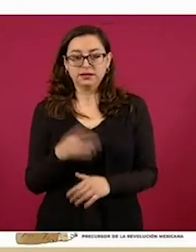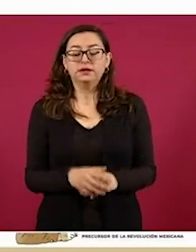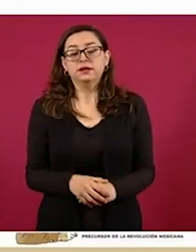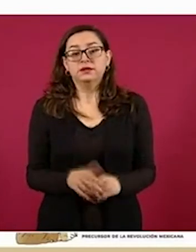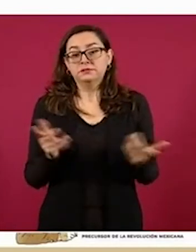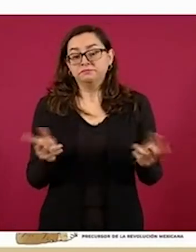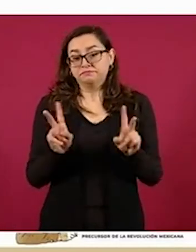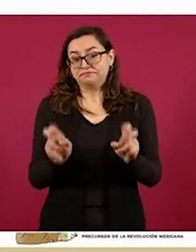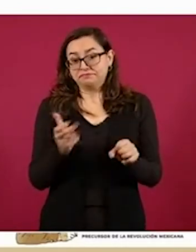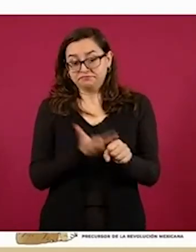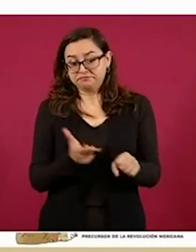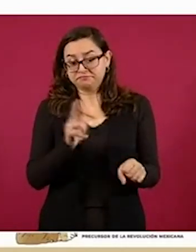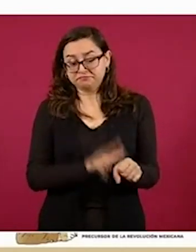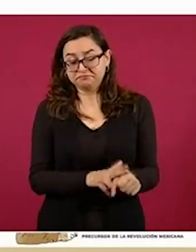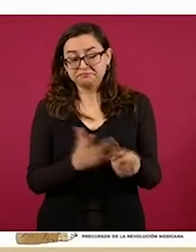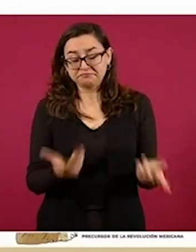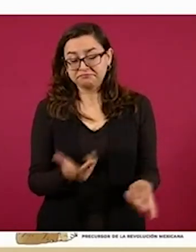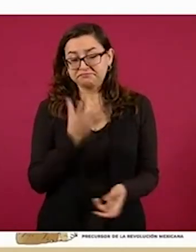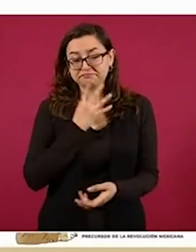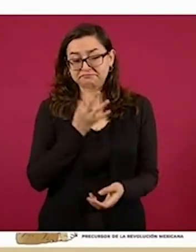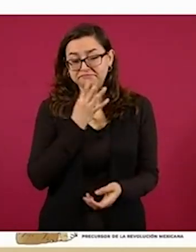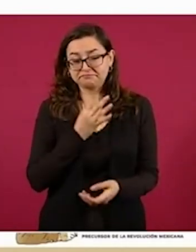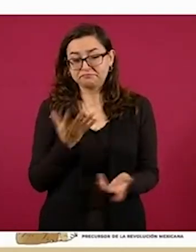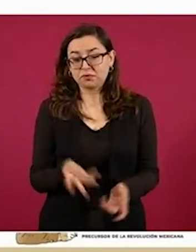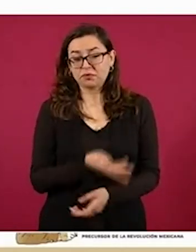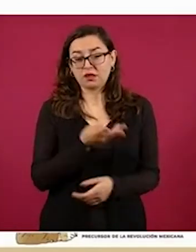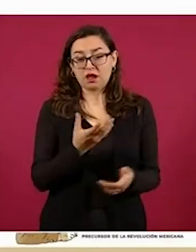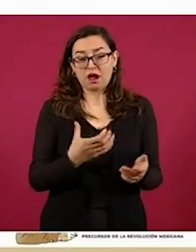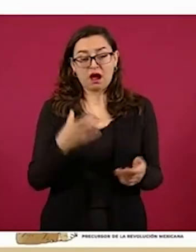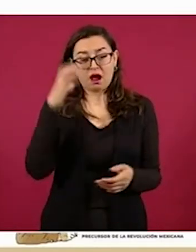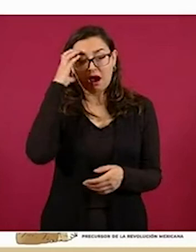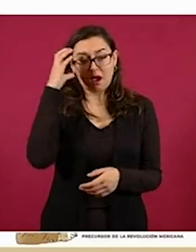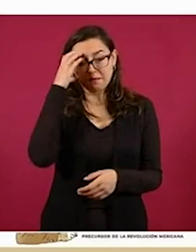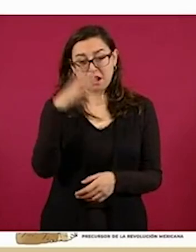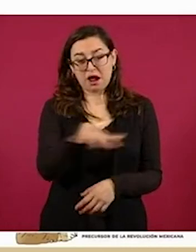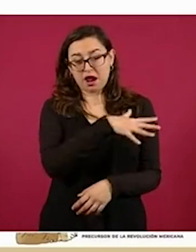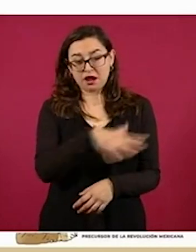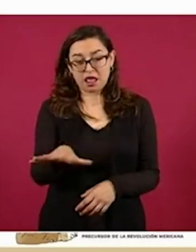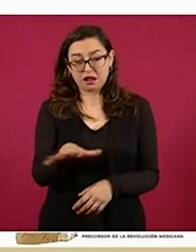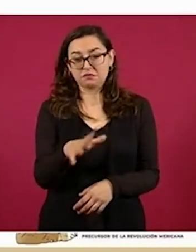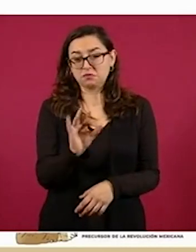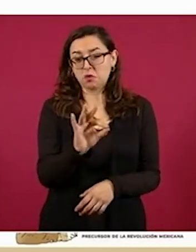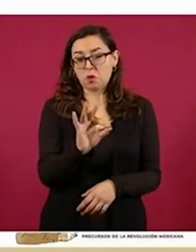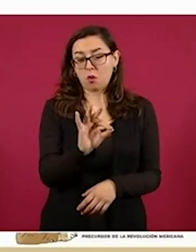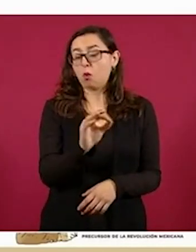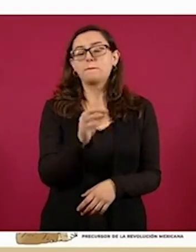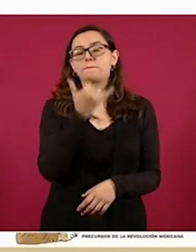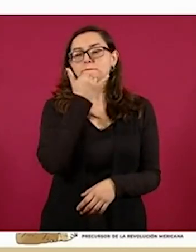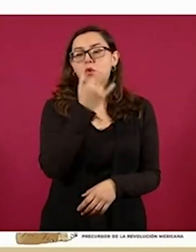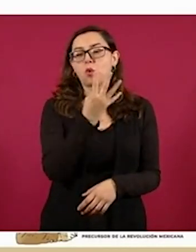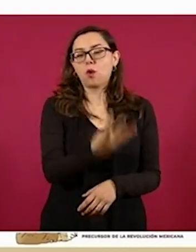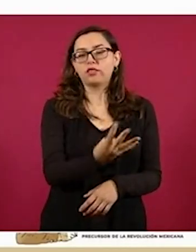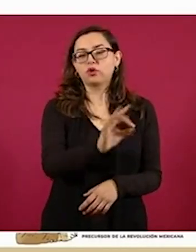que egresos, están ocupadas solamente al 4 por ciento las camas generales de atención COVID y 1 por ciento